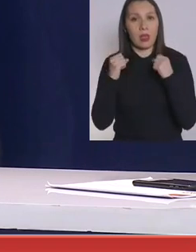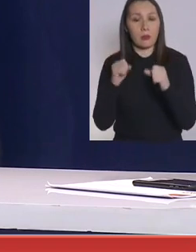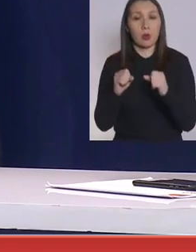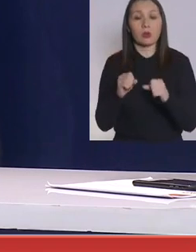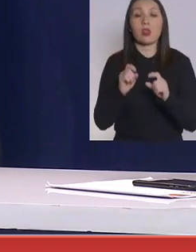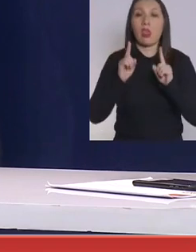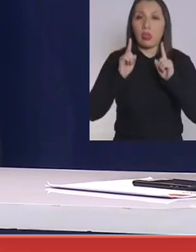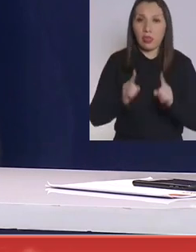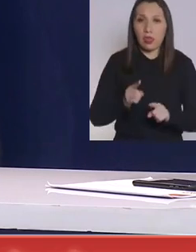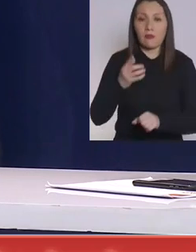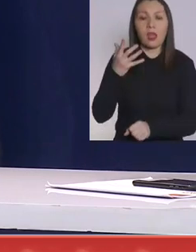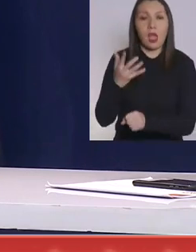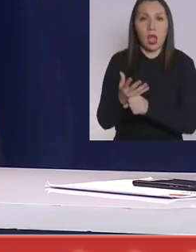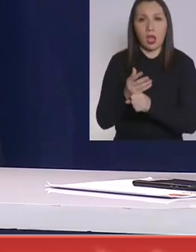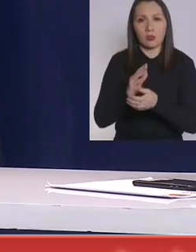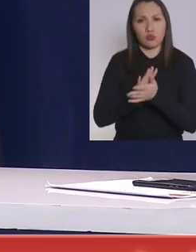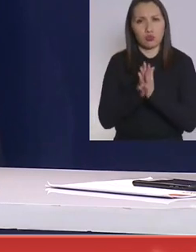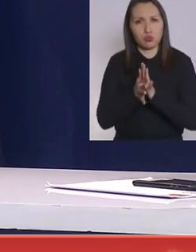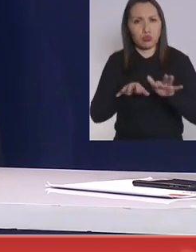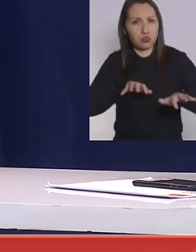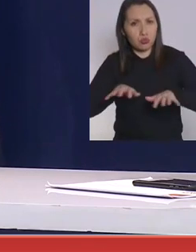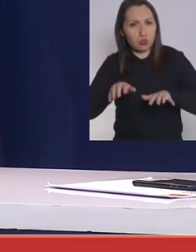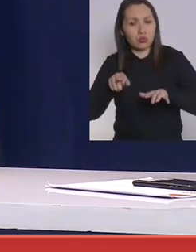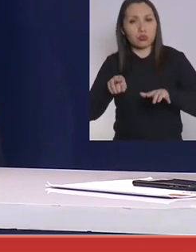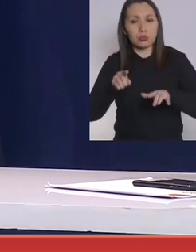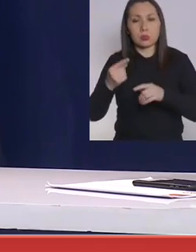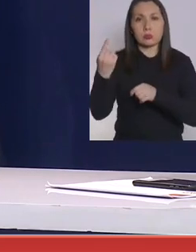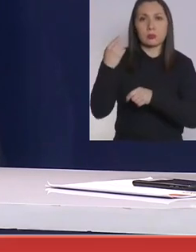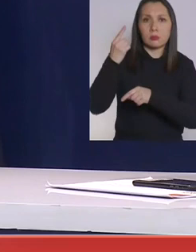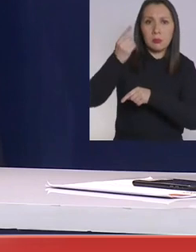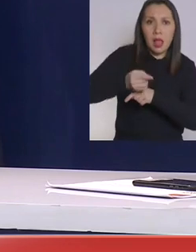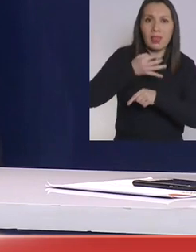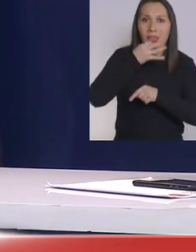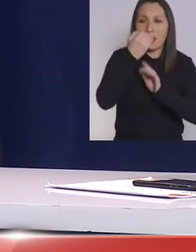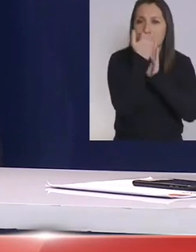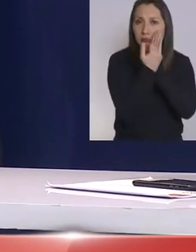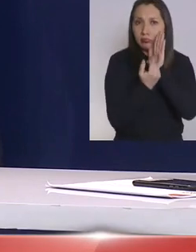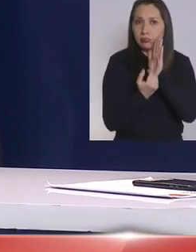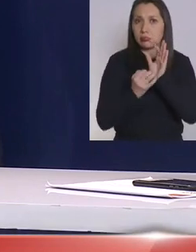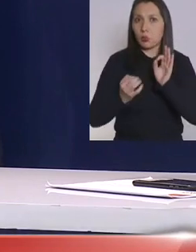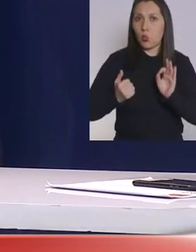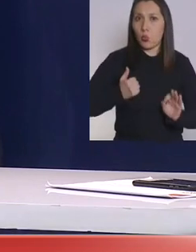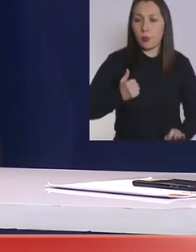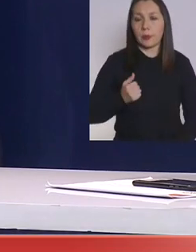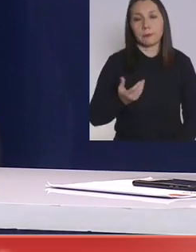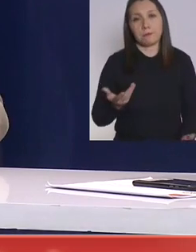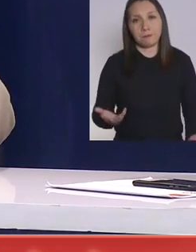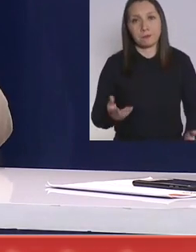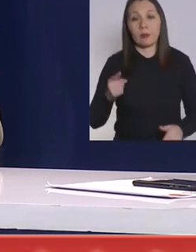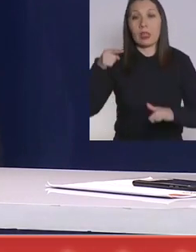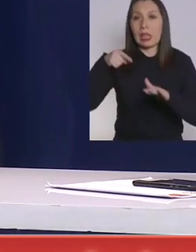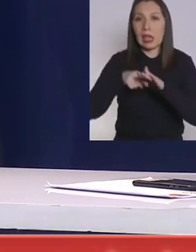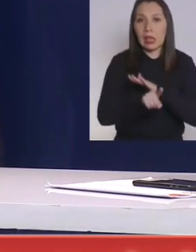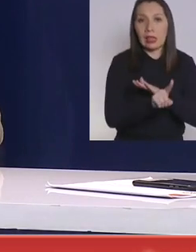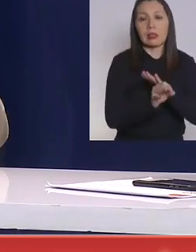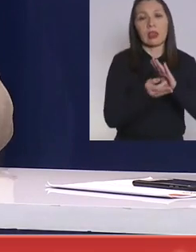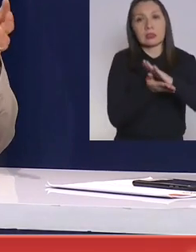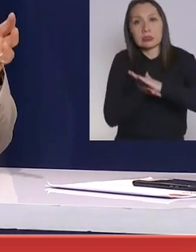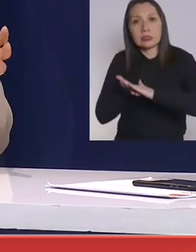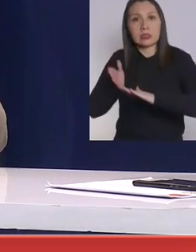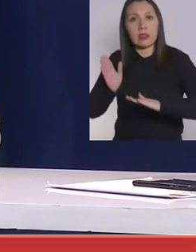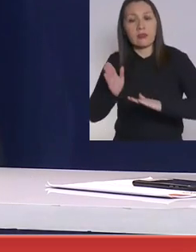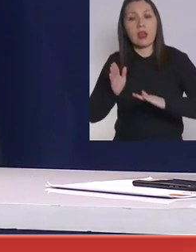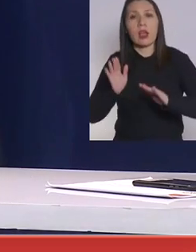y deben contar con todas las instrucciones que dice el protocolo. Estamos hablando entrada, salida,